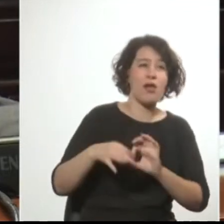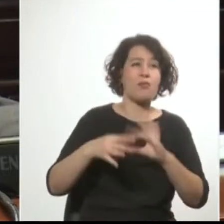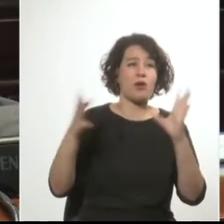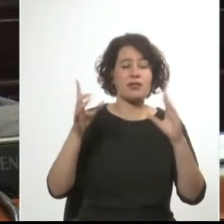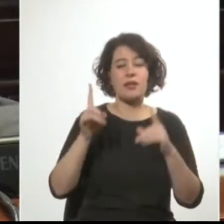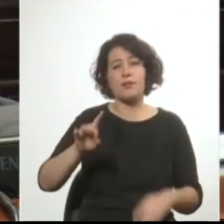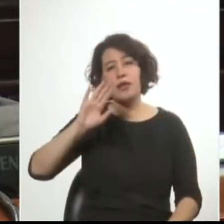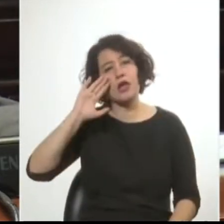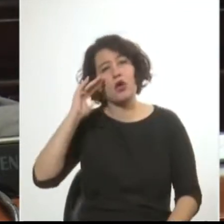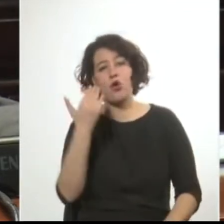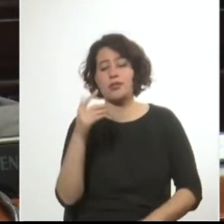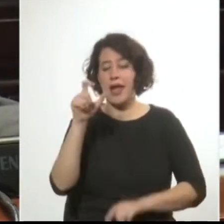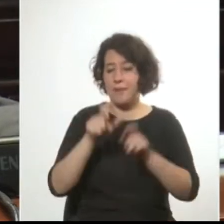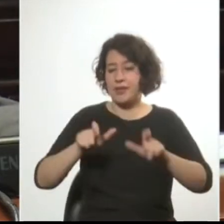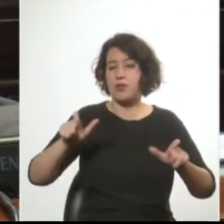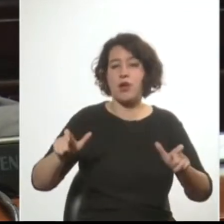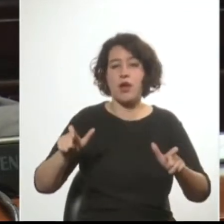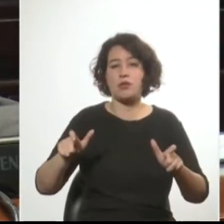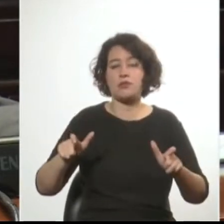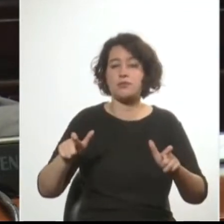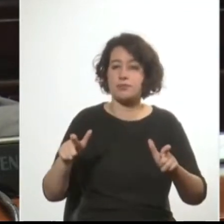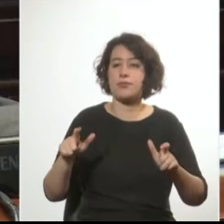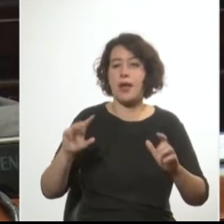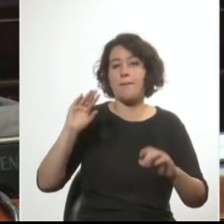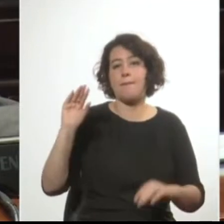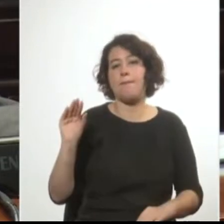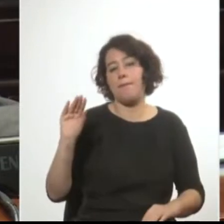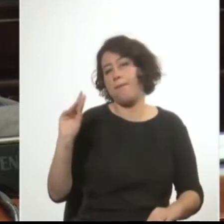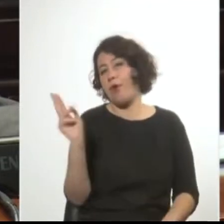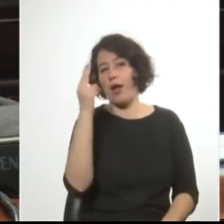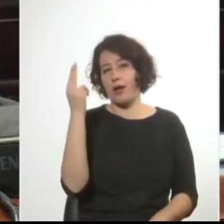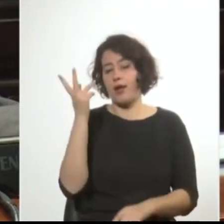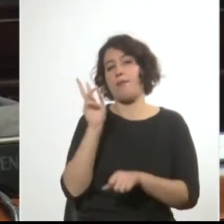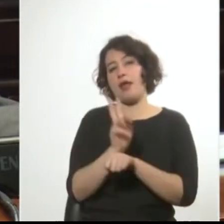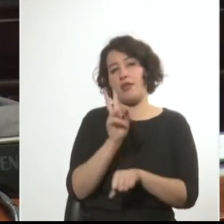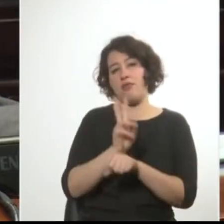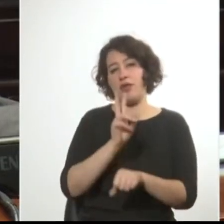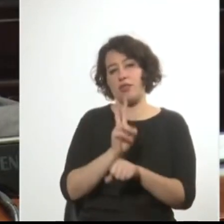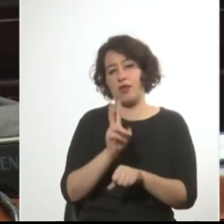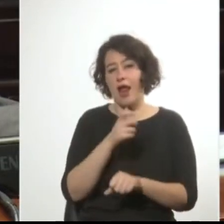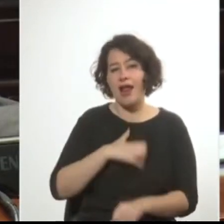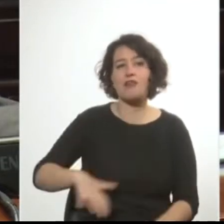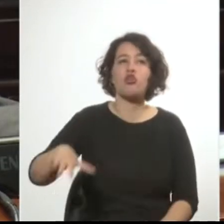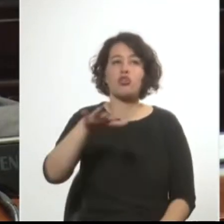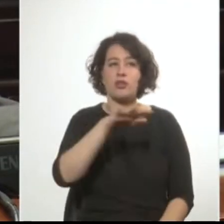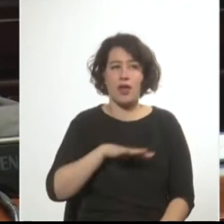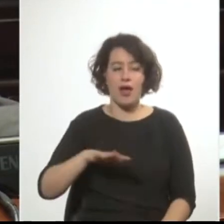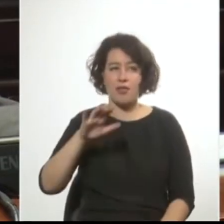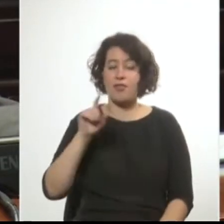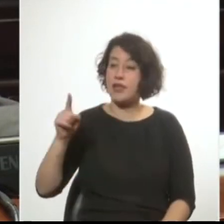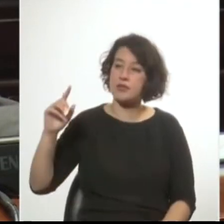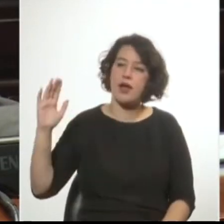reconozca a aquellos que dieron o arriesgaron sus vidas para defender a la sociedad de esa